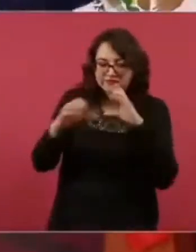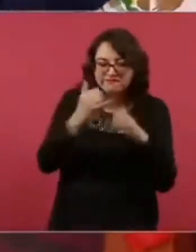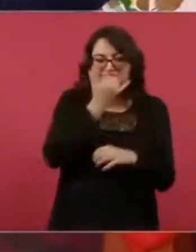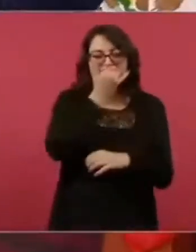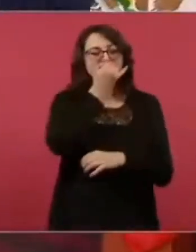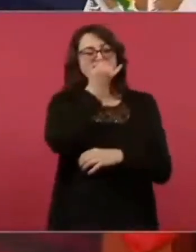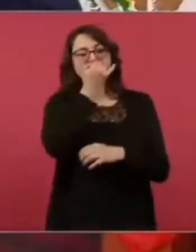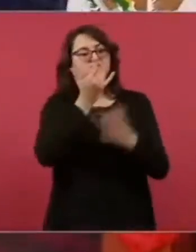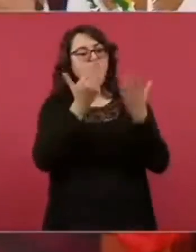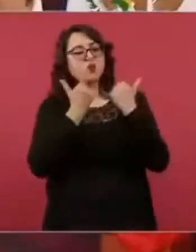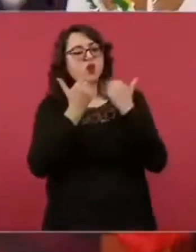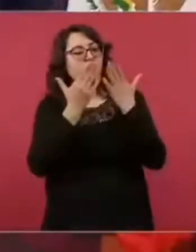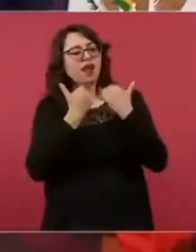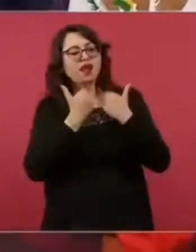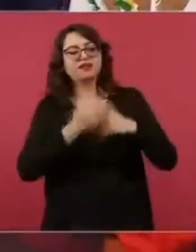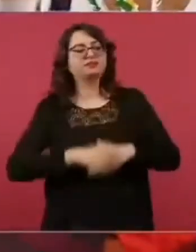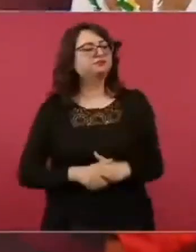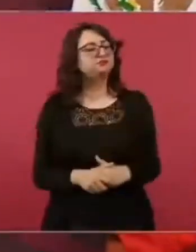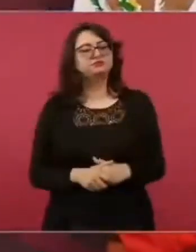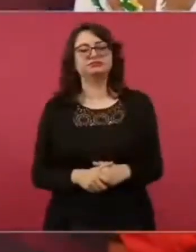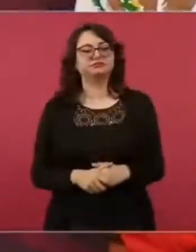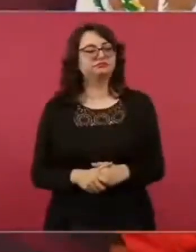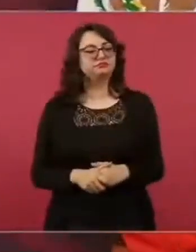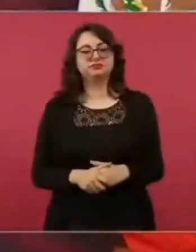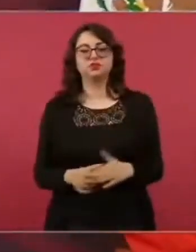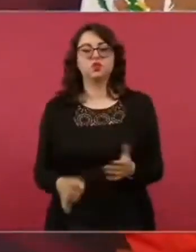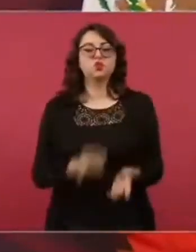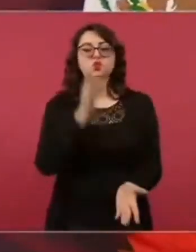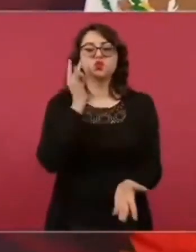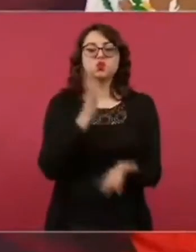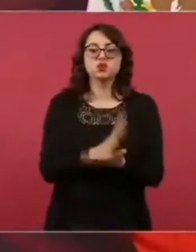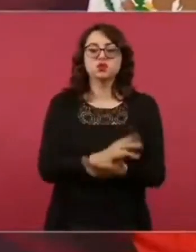empresas que defienden intereses